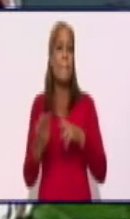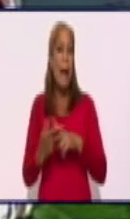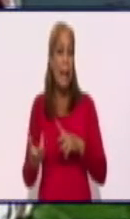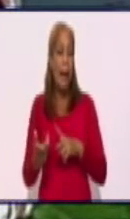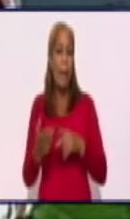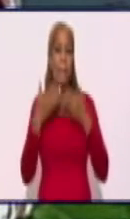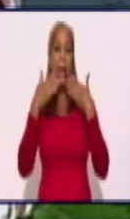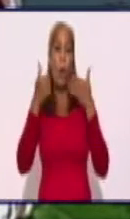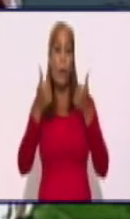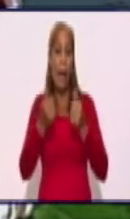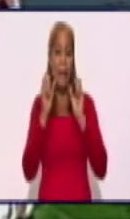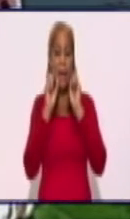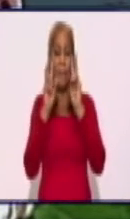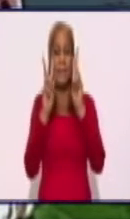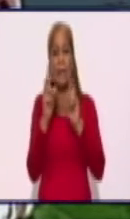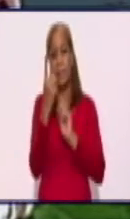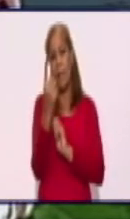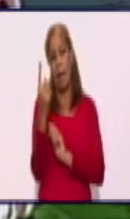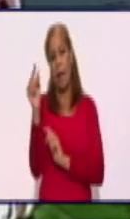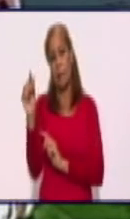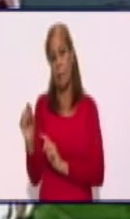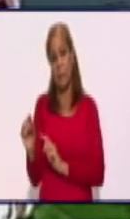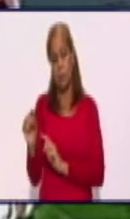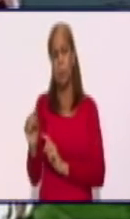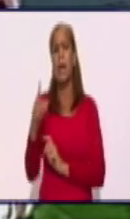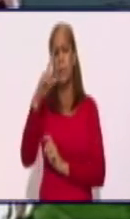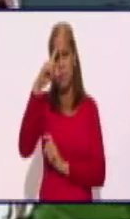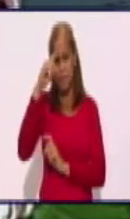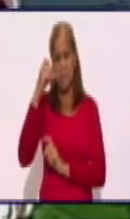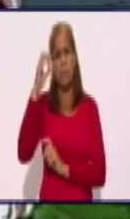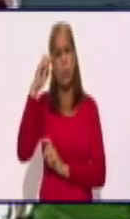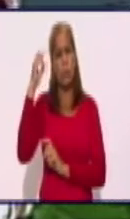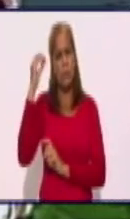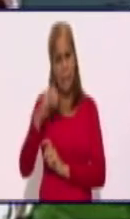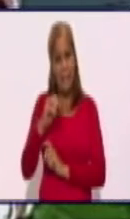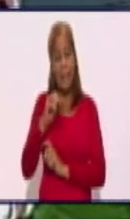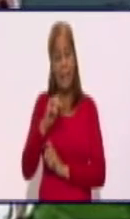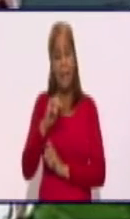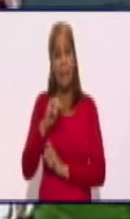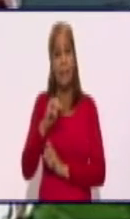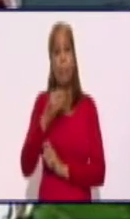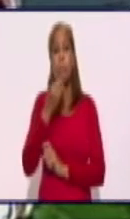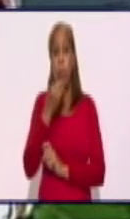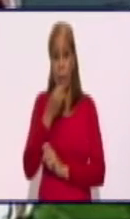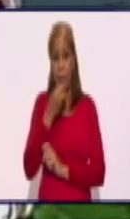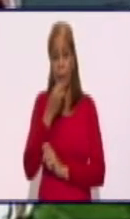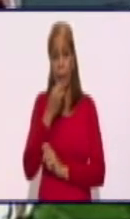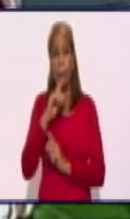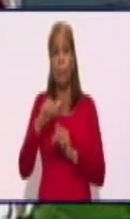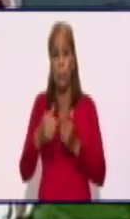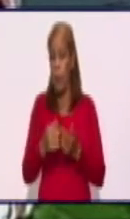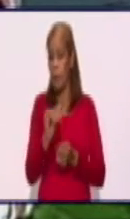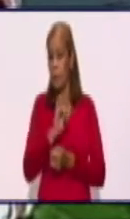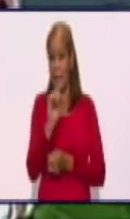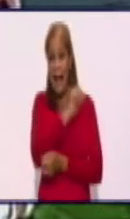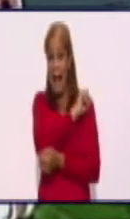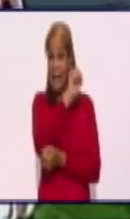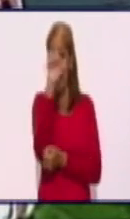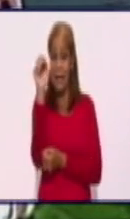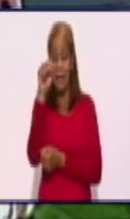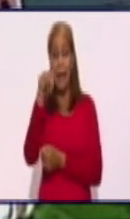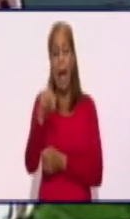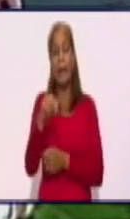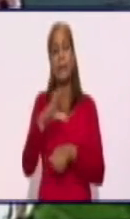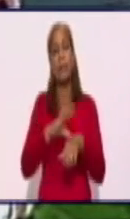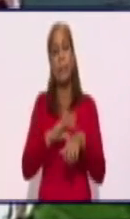puede triunfar. Estoy convencido de que sí se puede ganarle la pelea por la vida a la COVID-19. Pero no